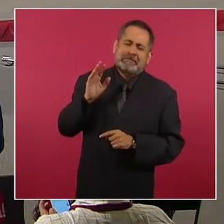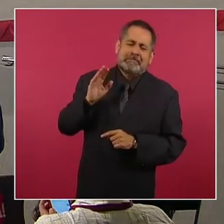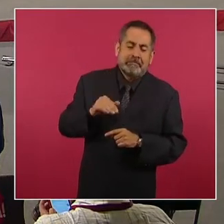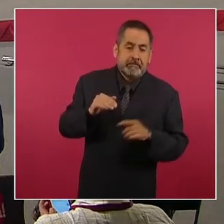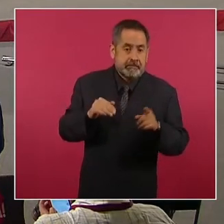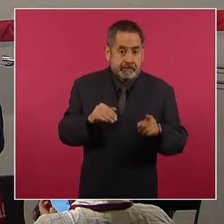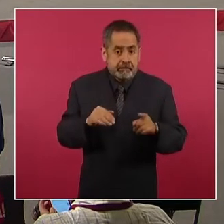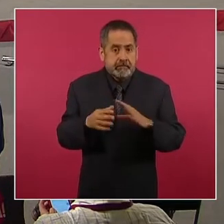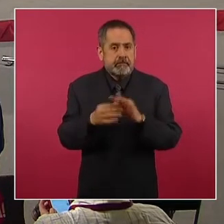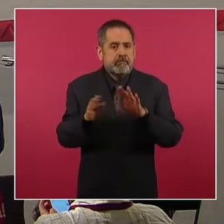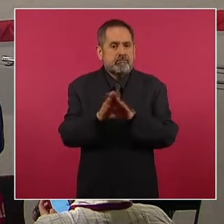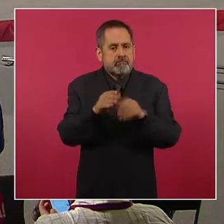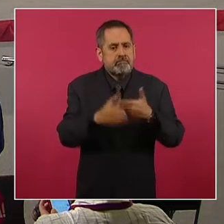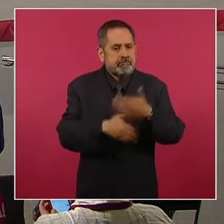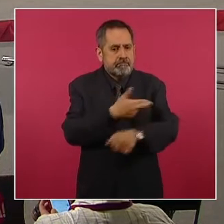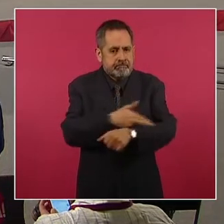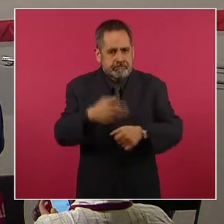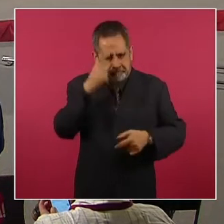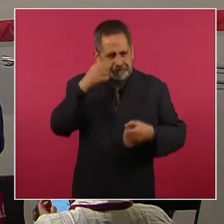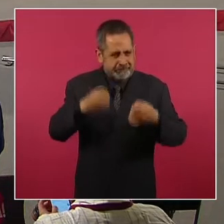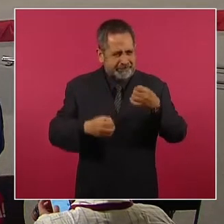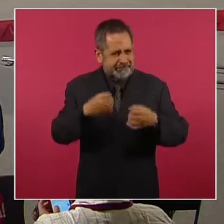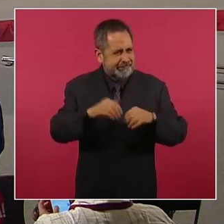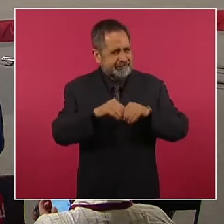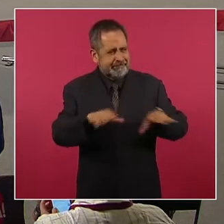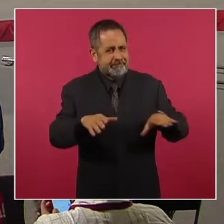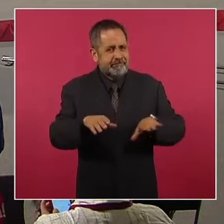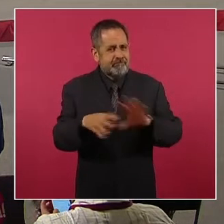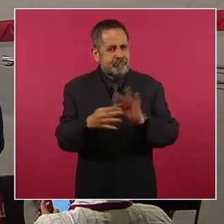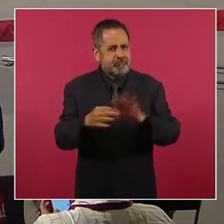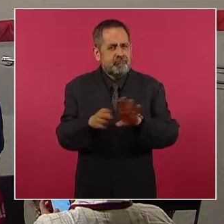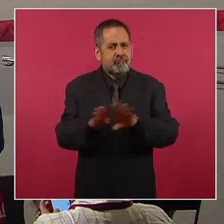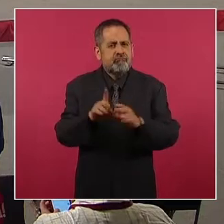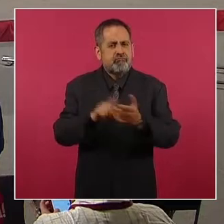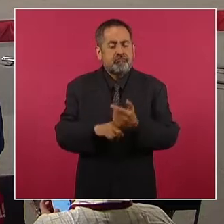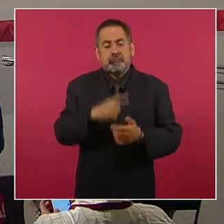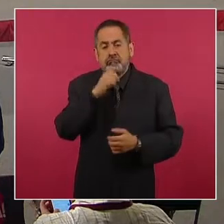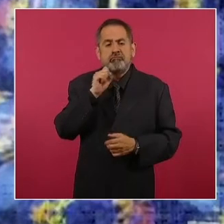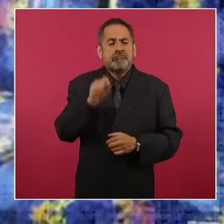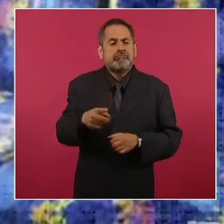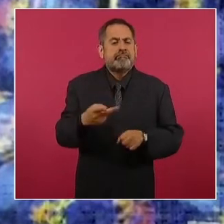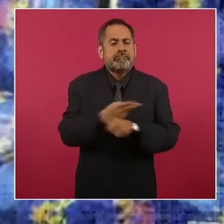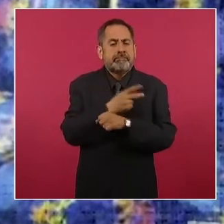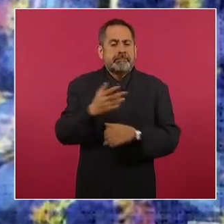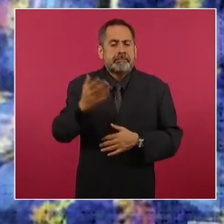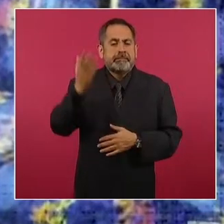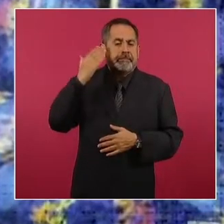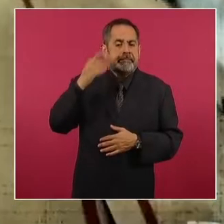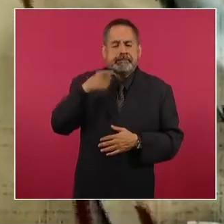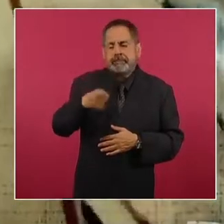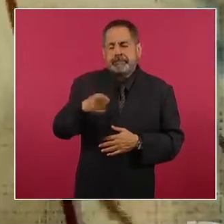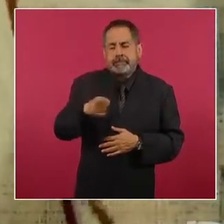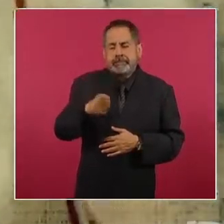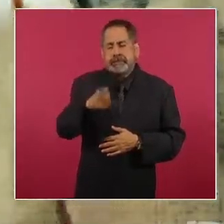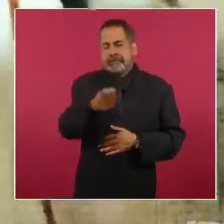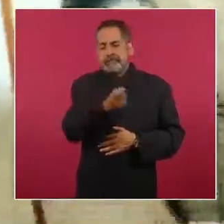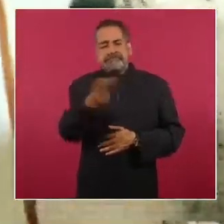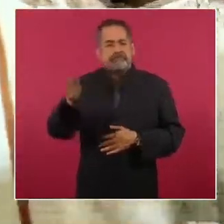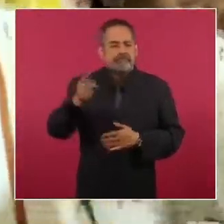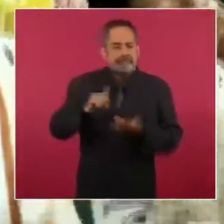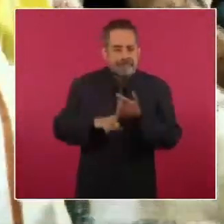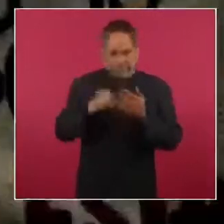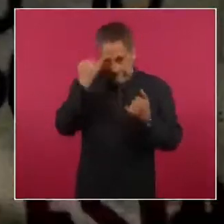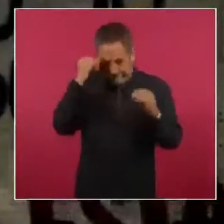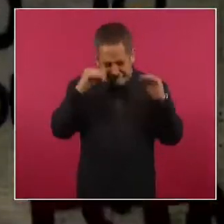histórica en el proceso de justicia y conocimiento de los hechos. Además, subestimaron la responsabilidad de los funcionarios que